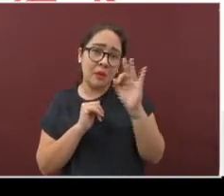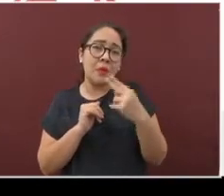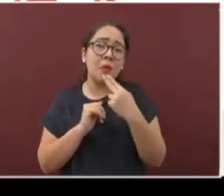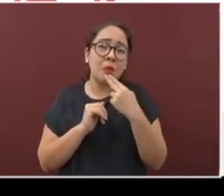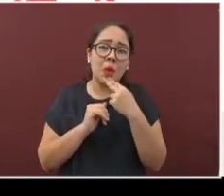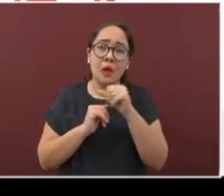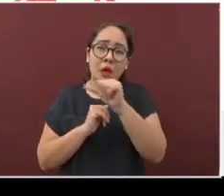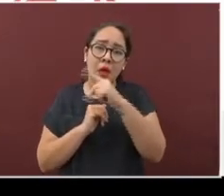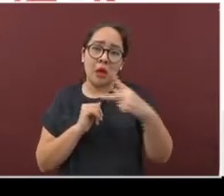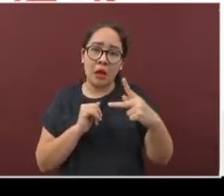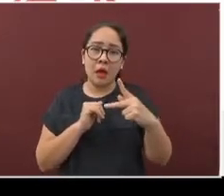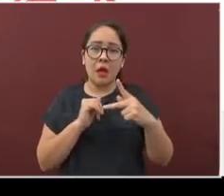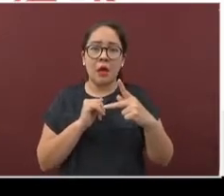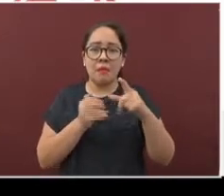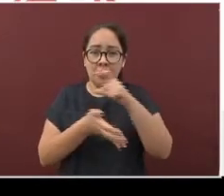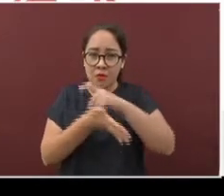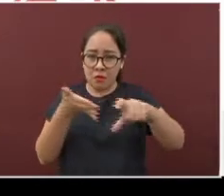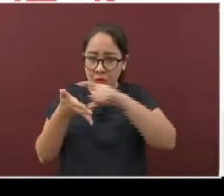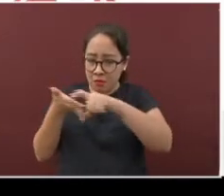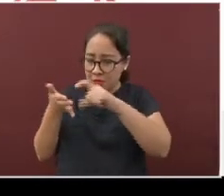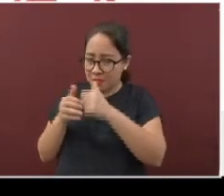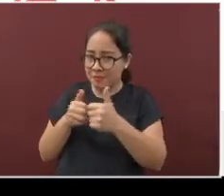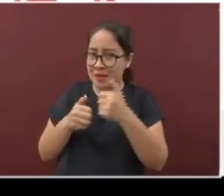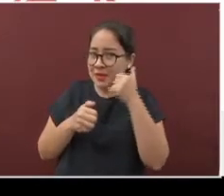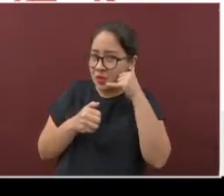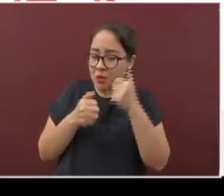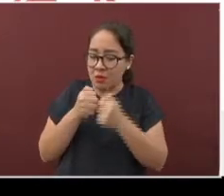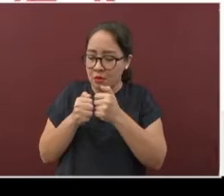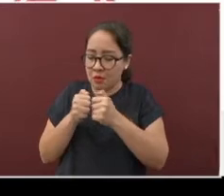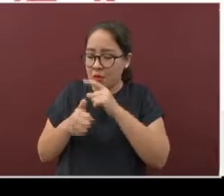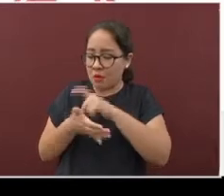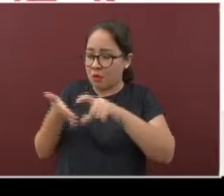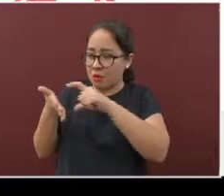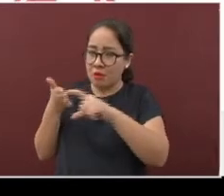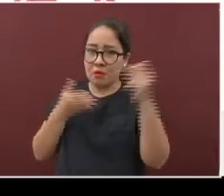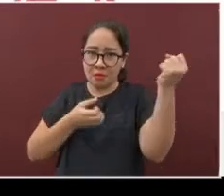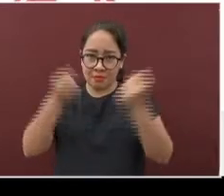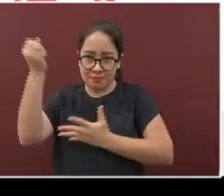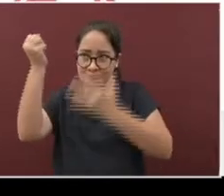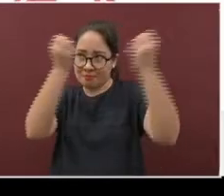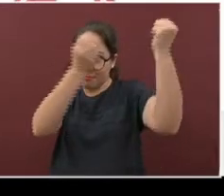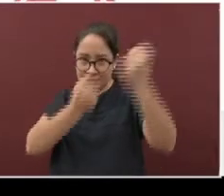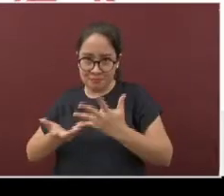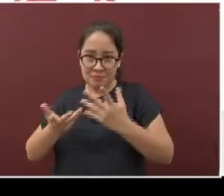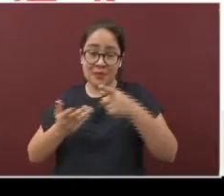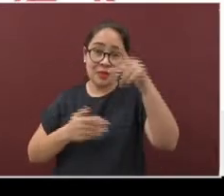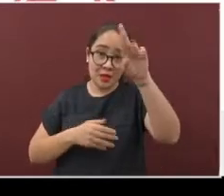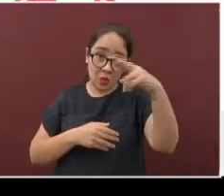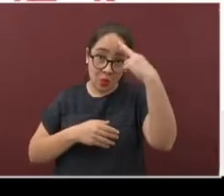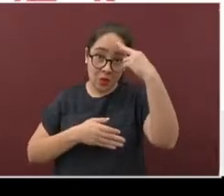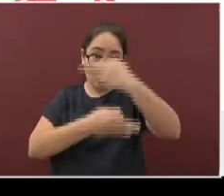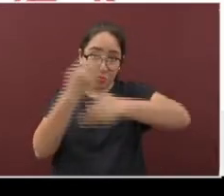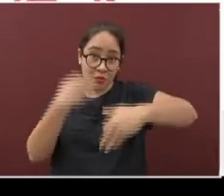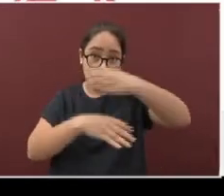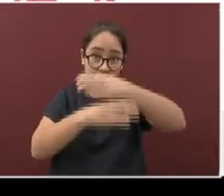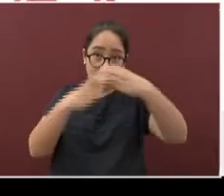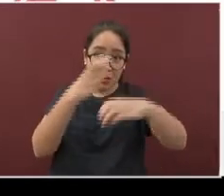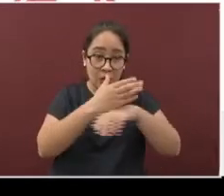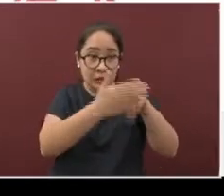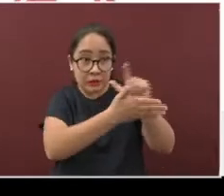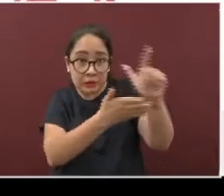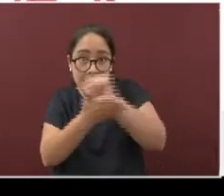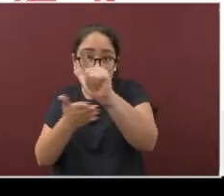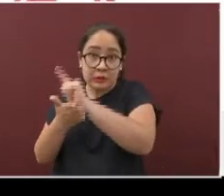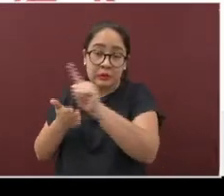las aplicaciones para compras. Recuerda limpiar todo lo que pidas y entre a tu casa. En color naranja,